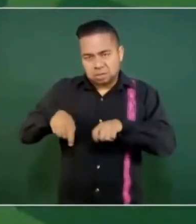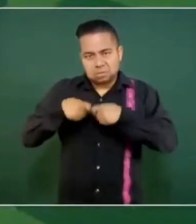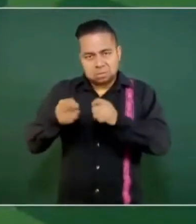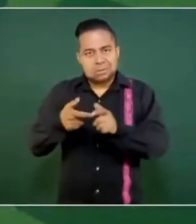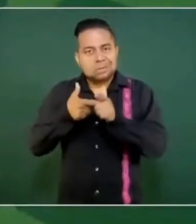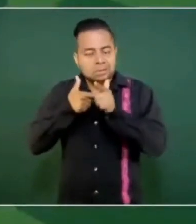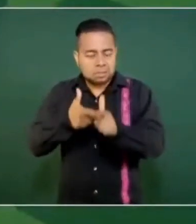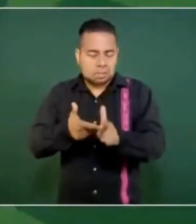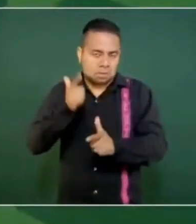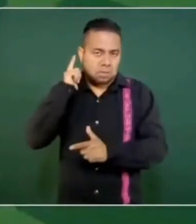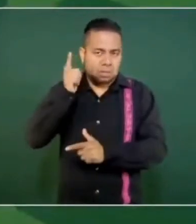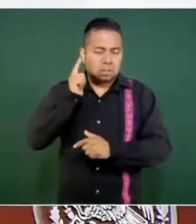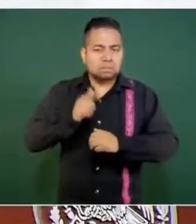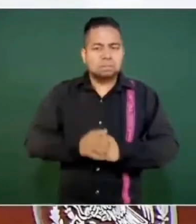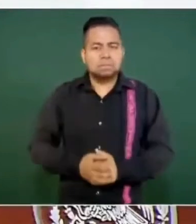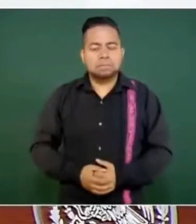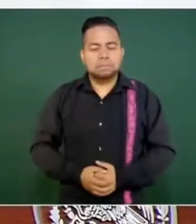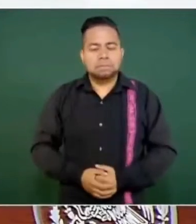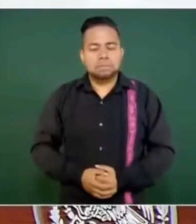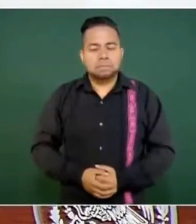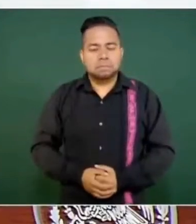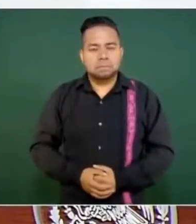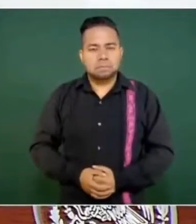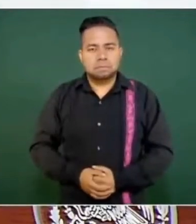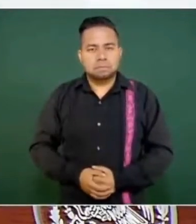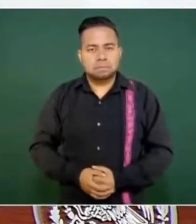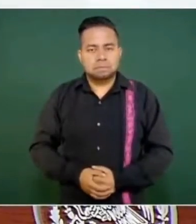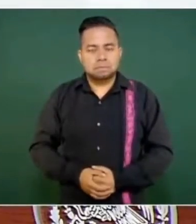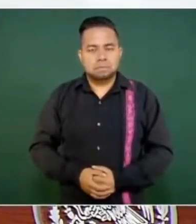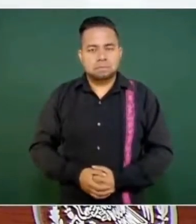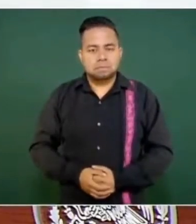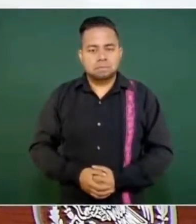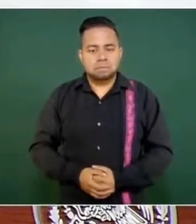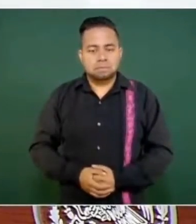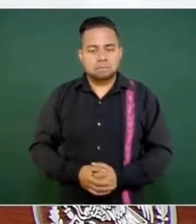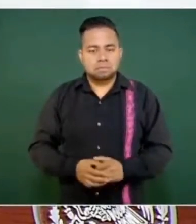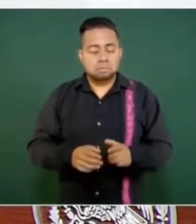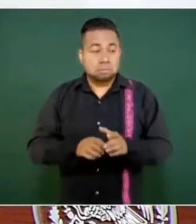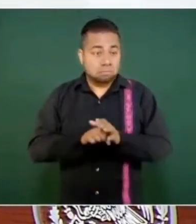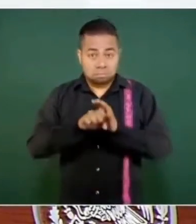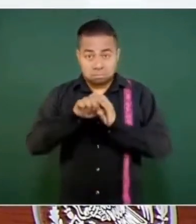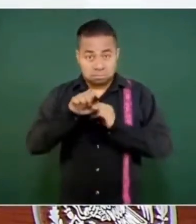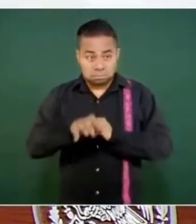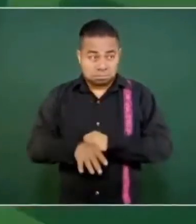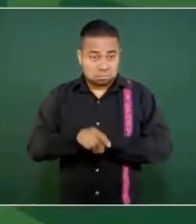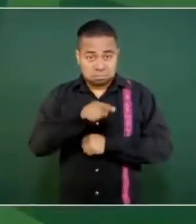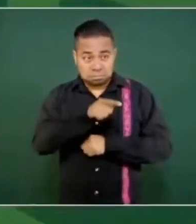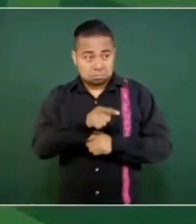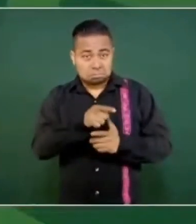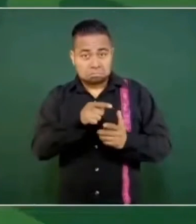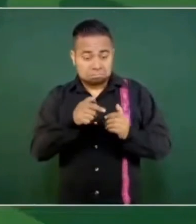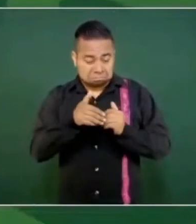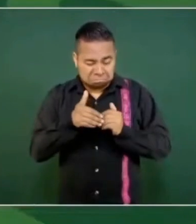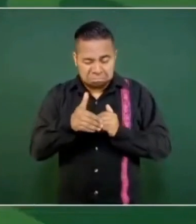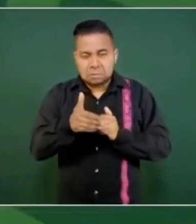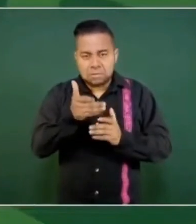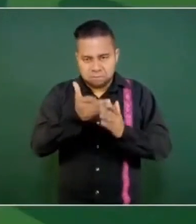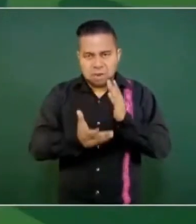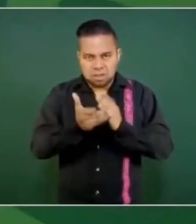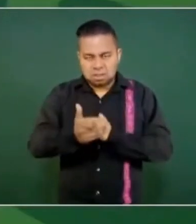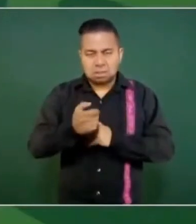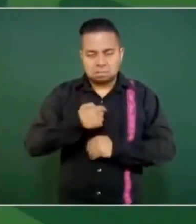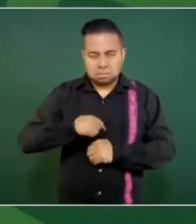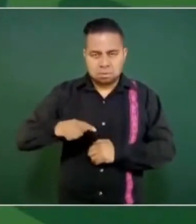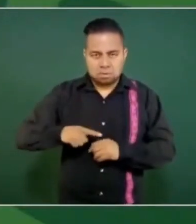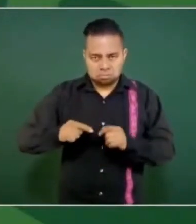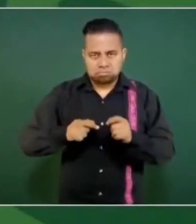Vamos en lo que nos falta de mandato, vamos a